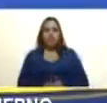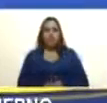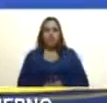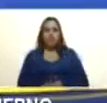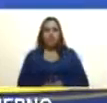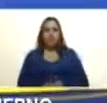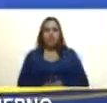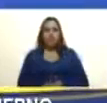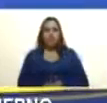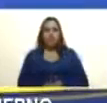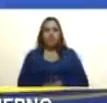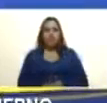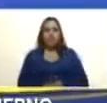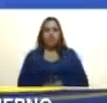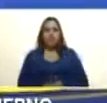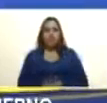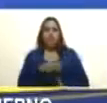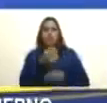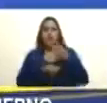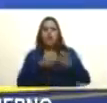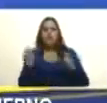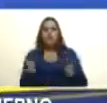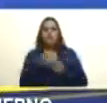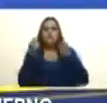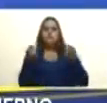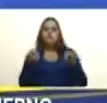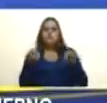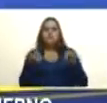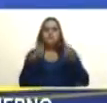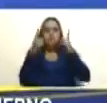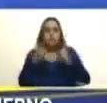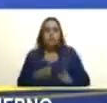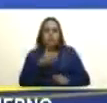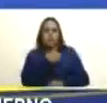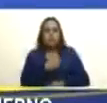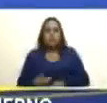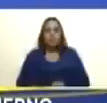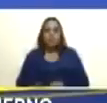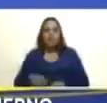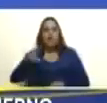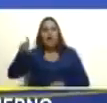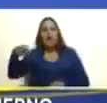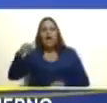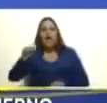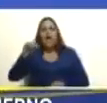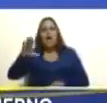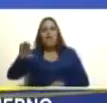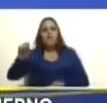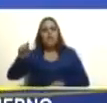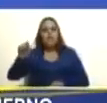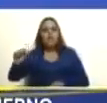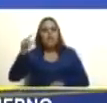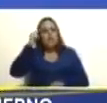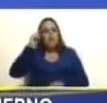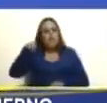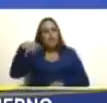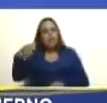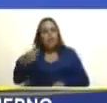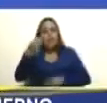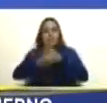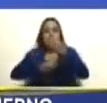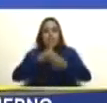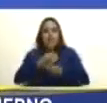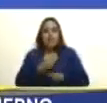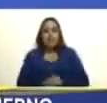para ser publicada en decreto presidencial en la Gaceta Oficial el día de mañana se crea